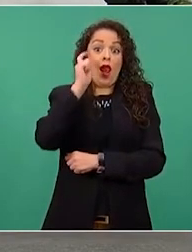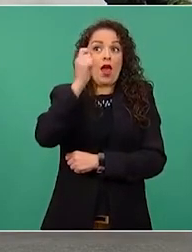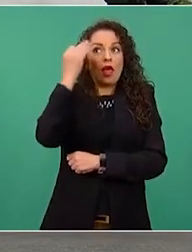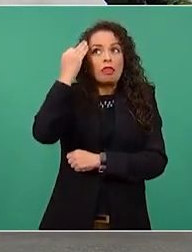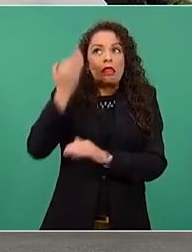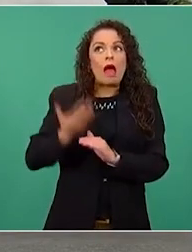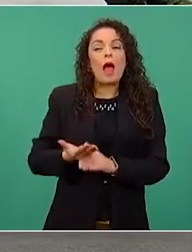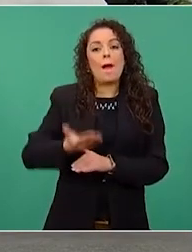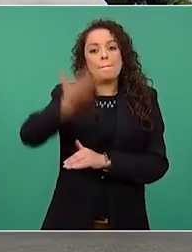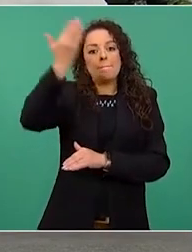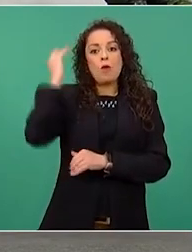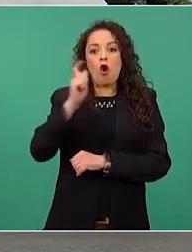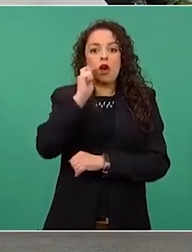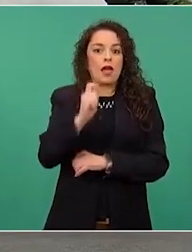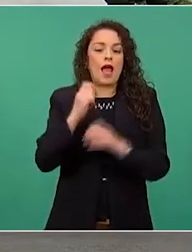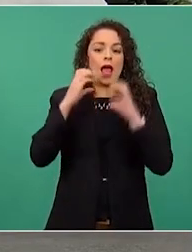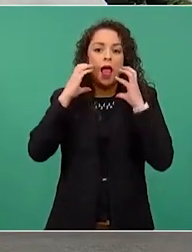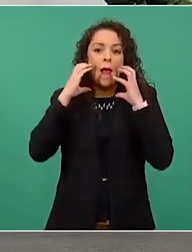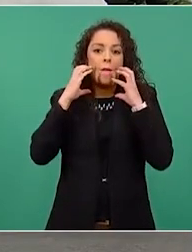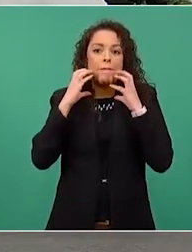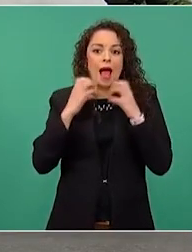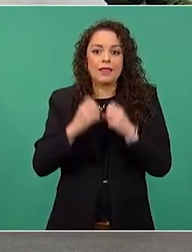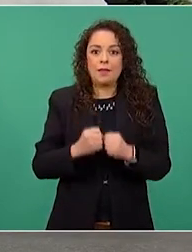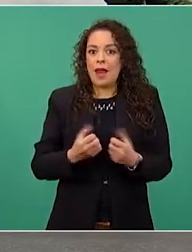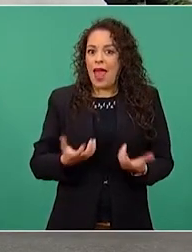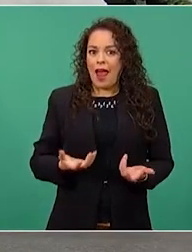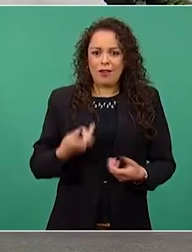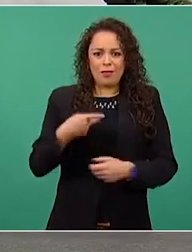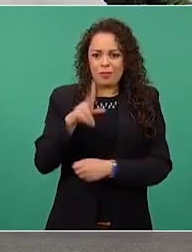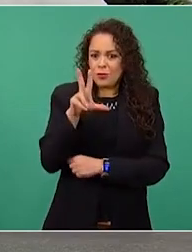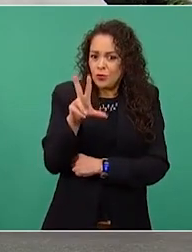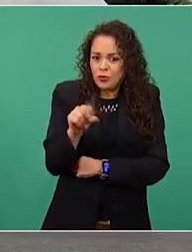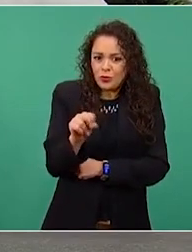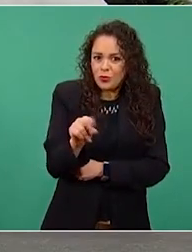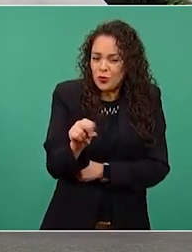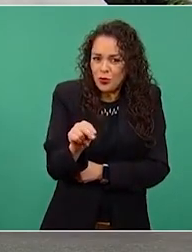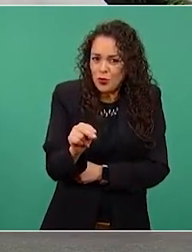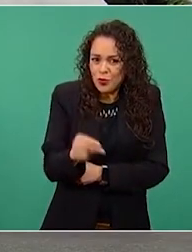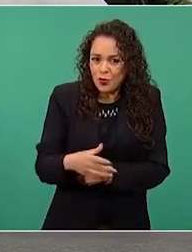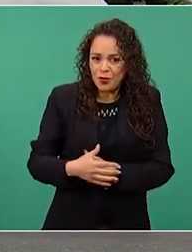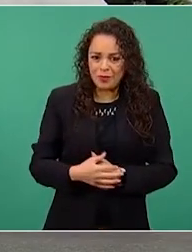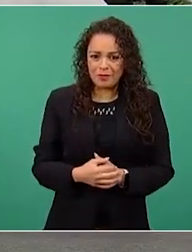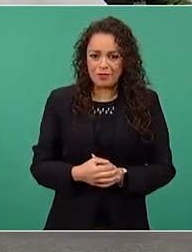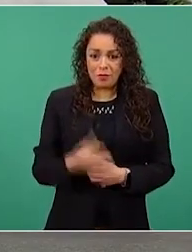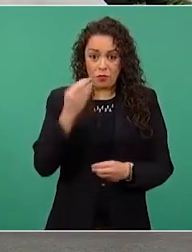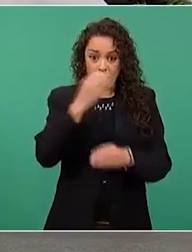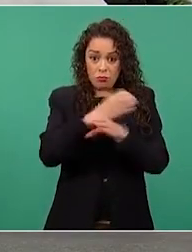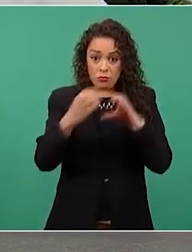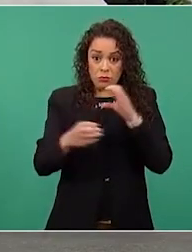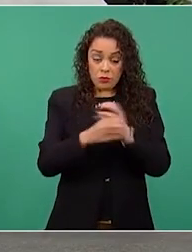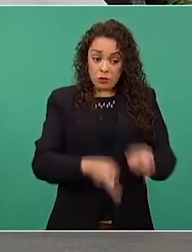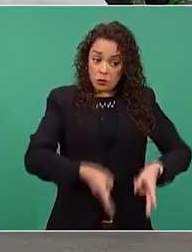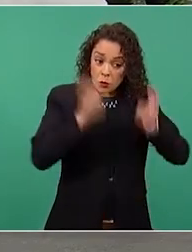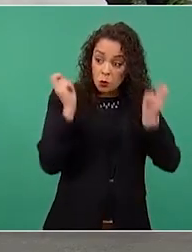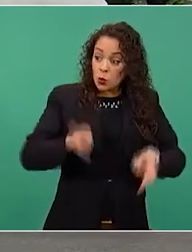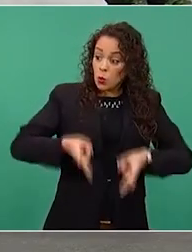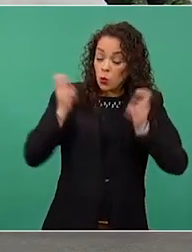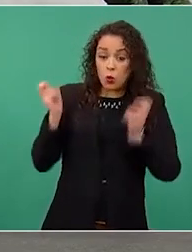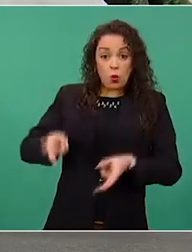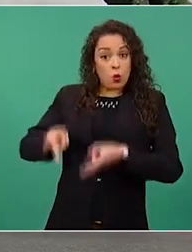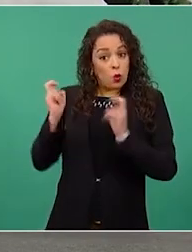pero no. Porque saquearon muchas cosas que habían quedado.